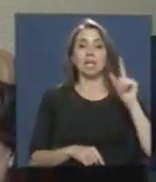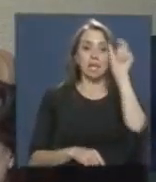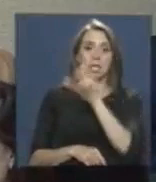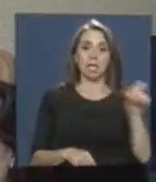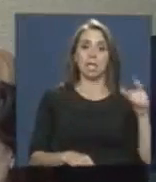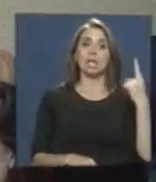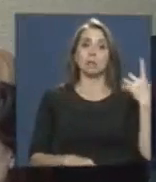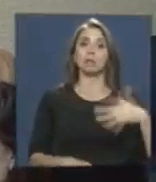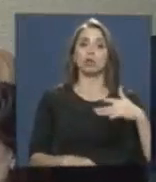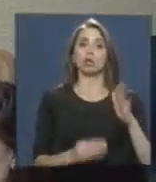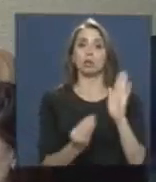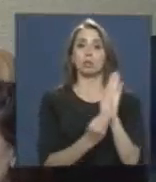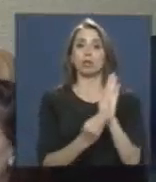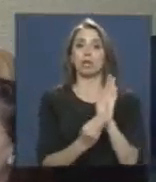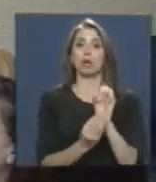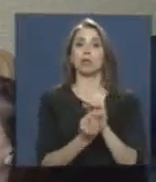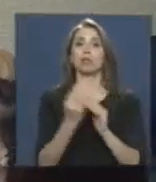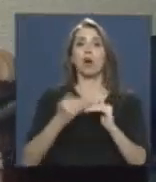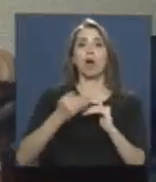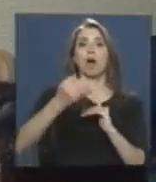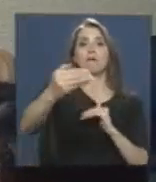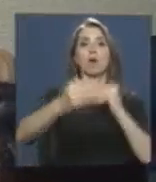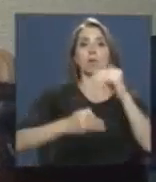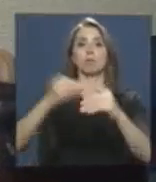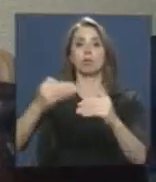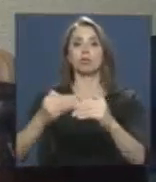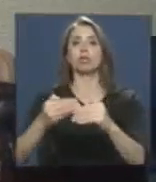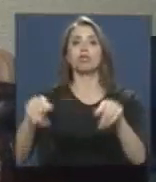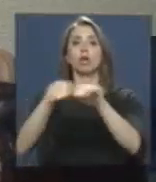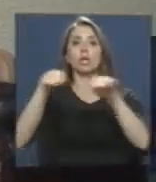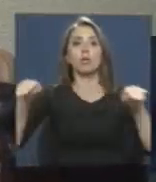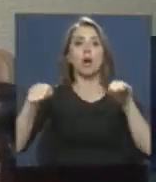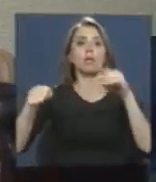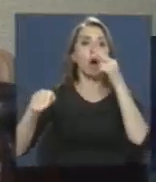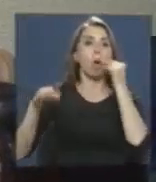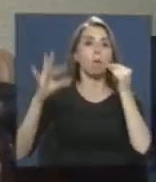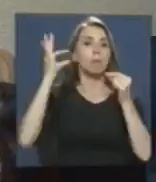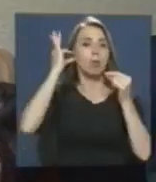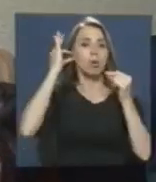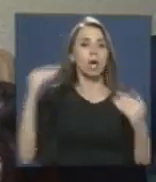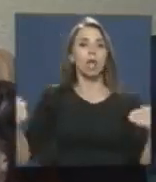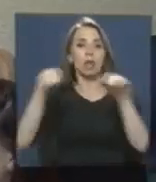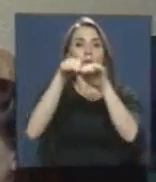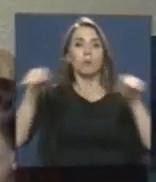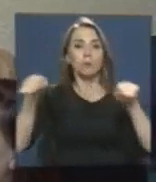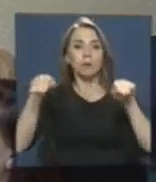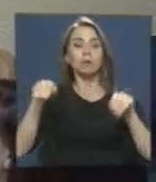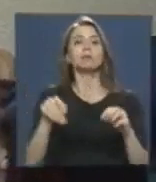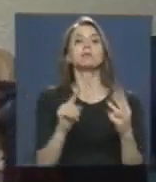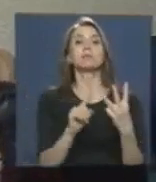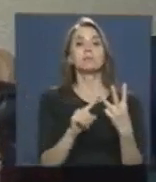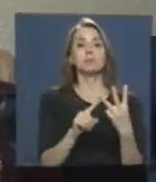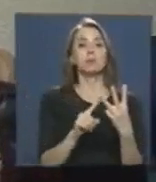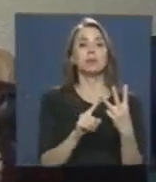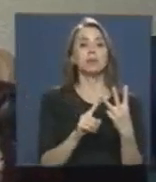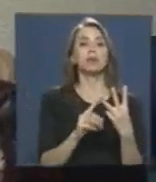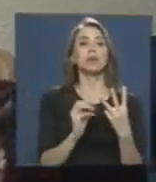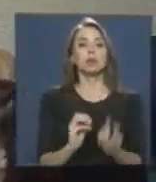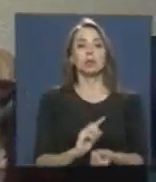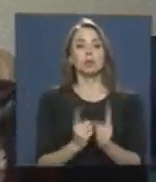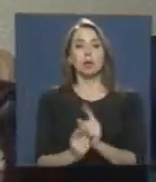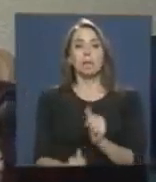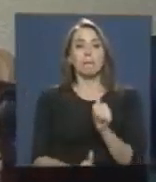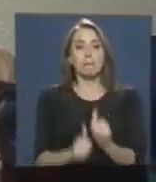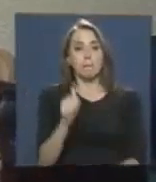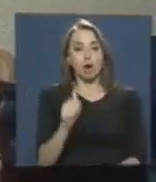de cara a los nuevos procesos que vienen en materia de paridad de género. O, por ejemplo, en cómo profesionalizamos